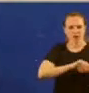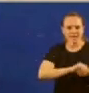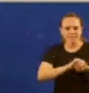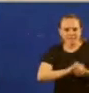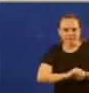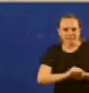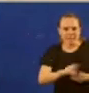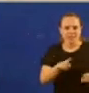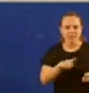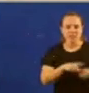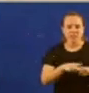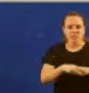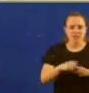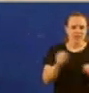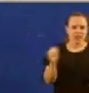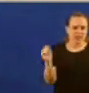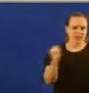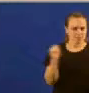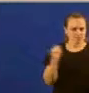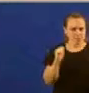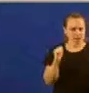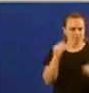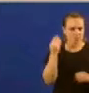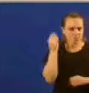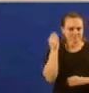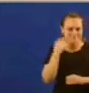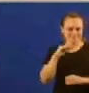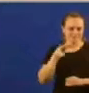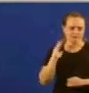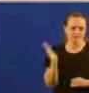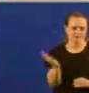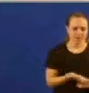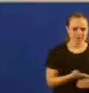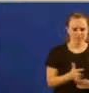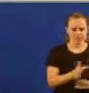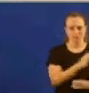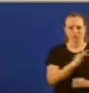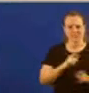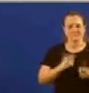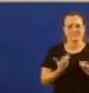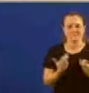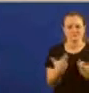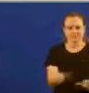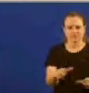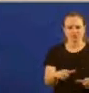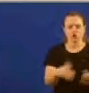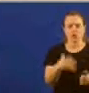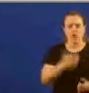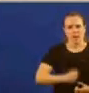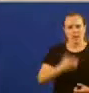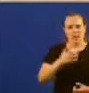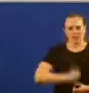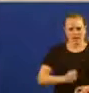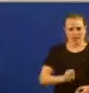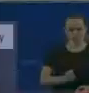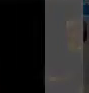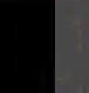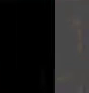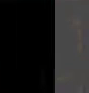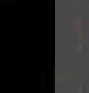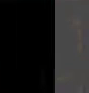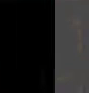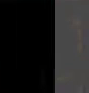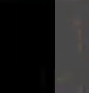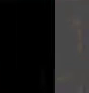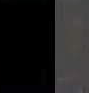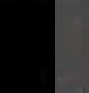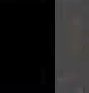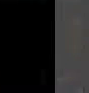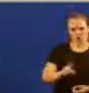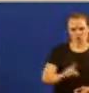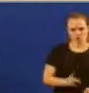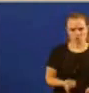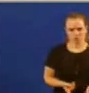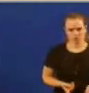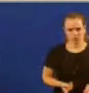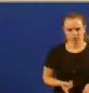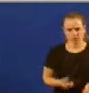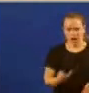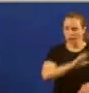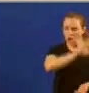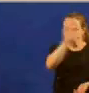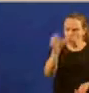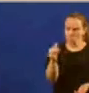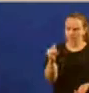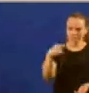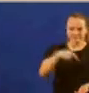cereal de inverno afectados polas xeadas e o sector lácteo que apenas percibe a recuperación dos precios que hai hoxe en toda